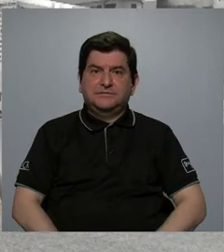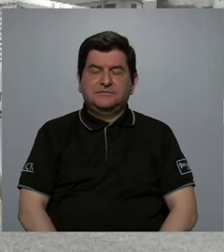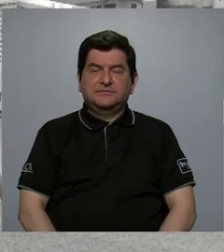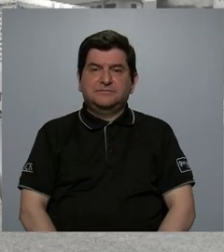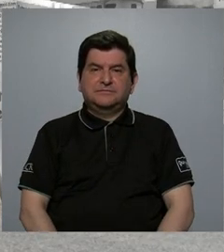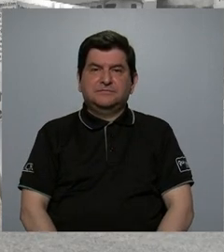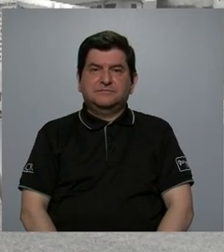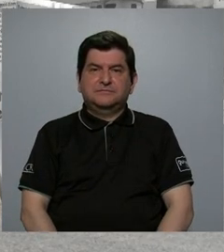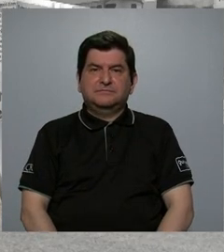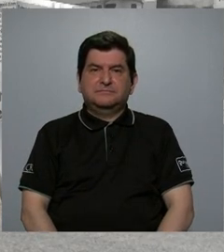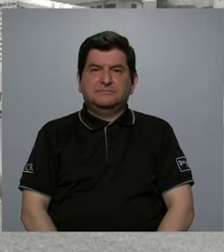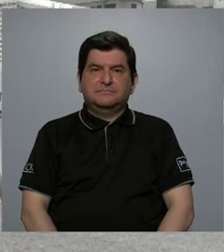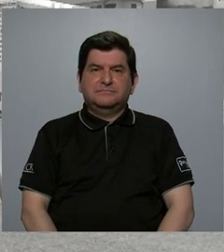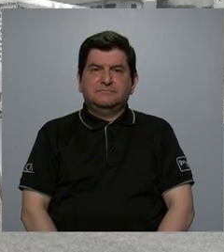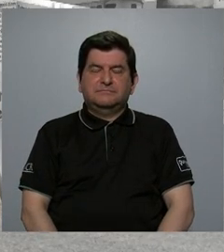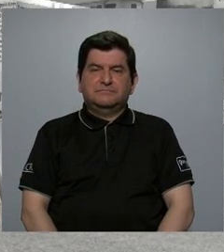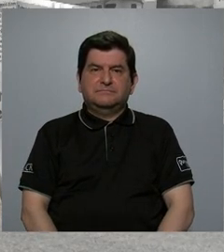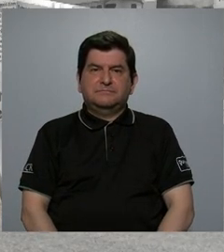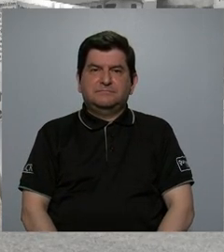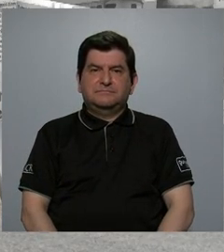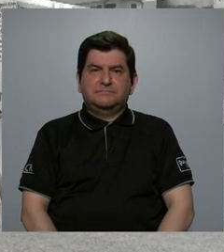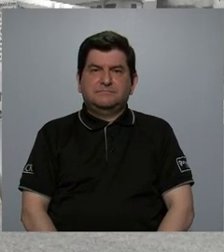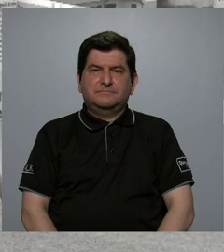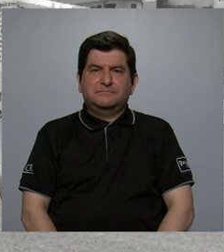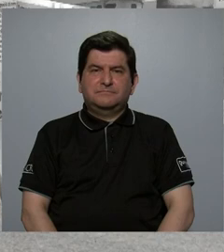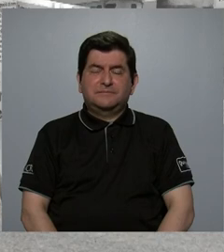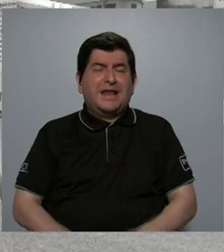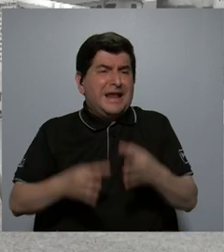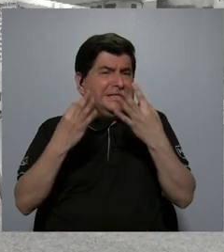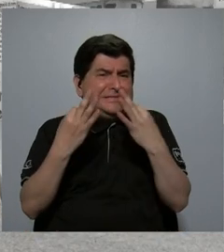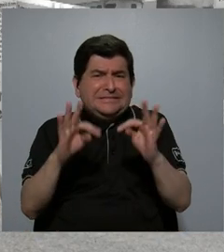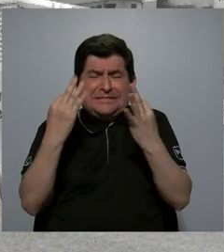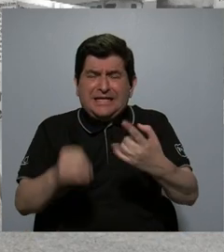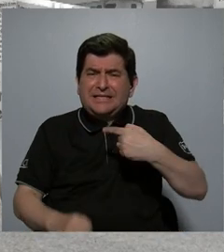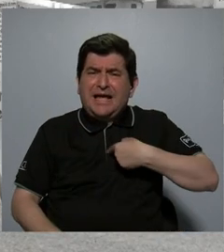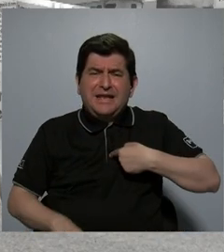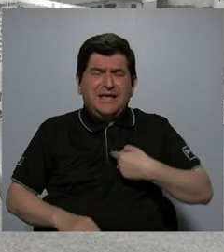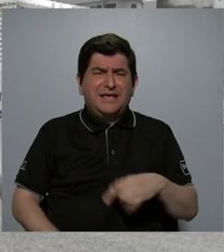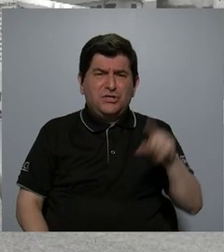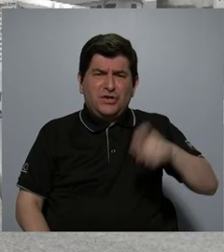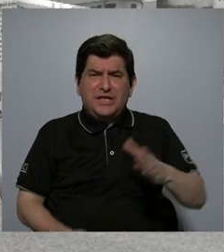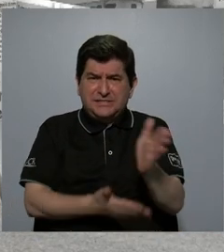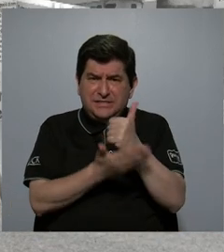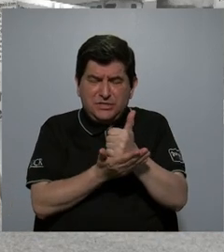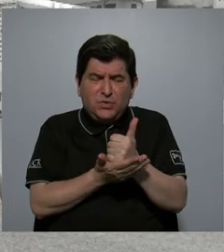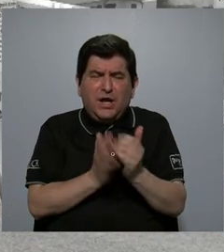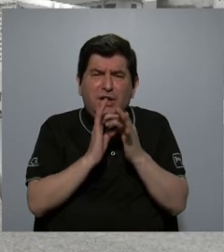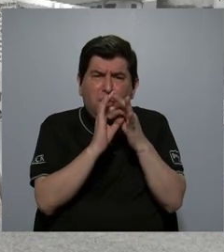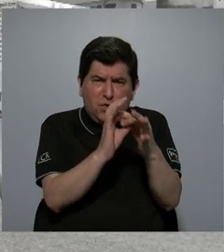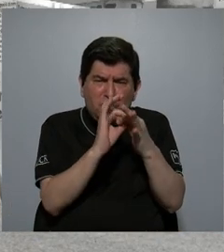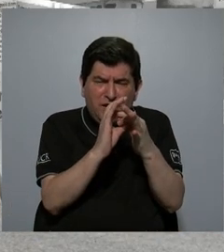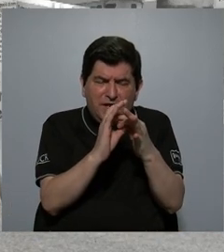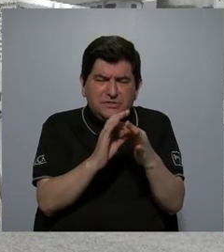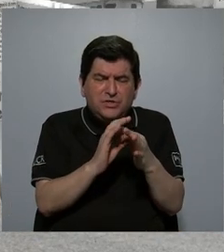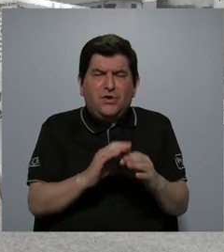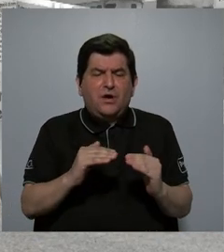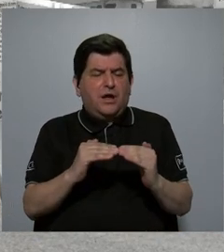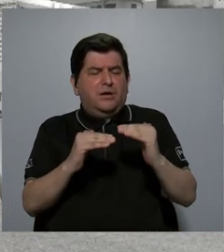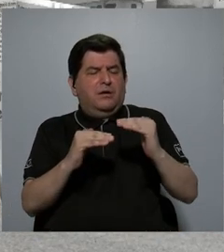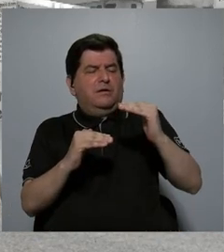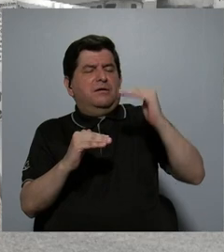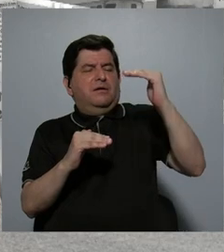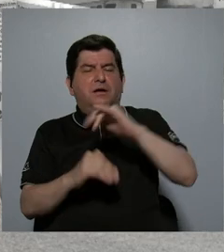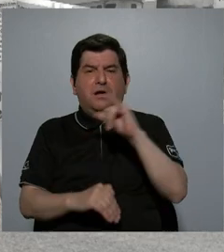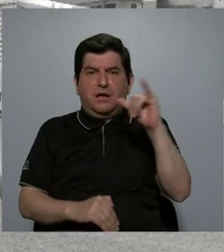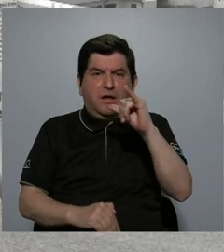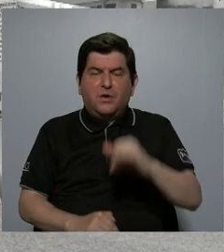buscar que a toda costa yo tengo que conseguir algo que tiene que estar relacionada con el ascenso y estar